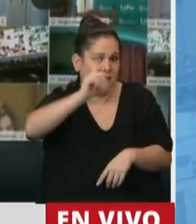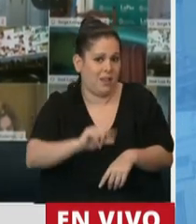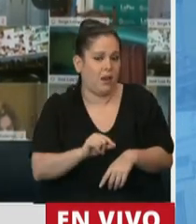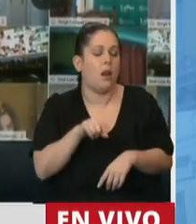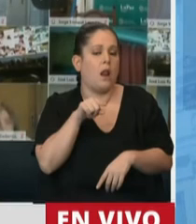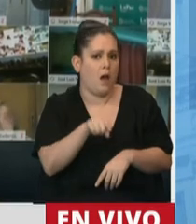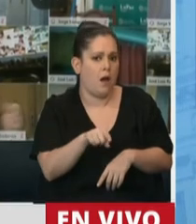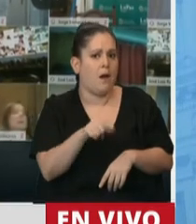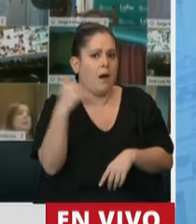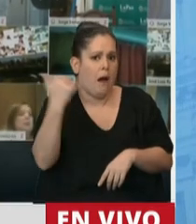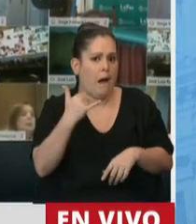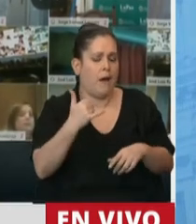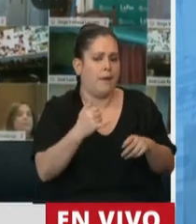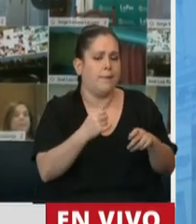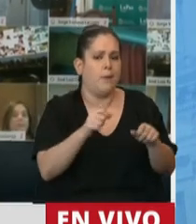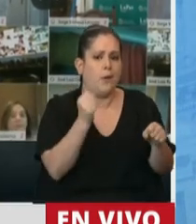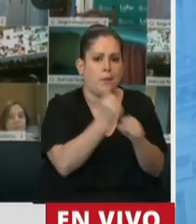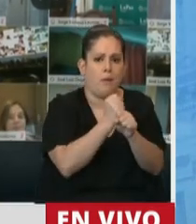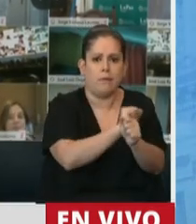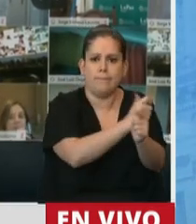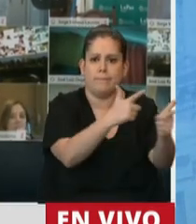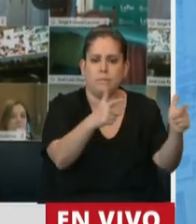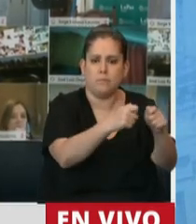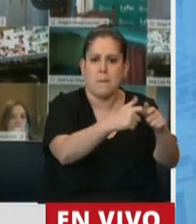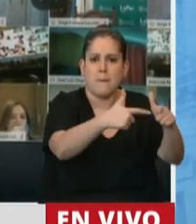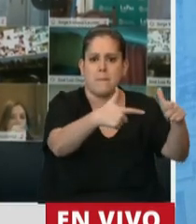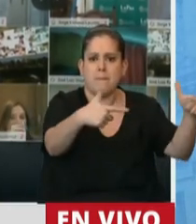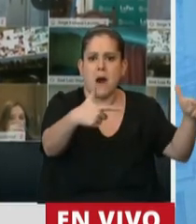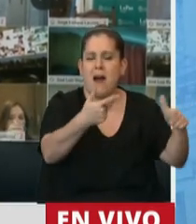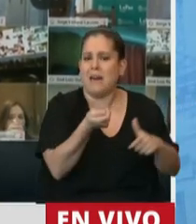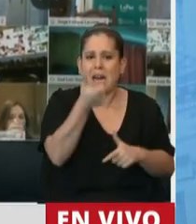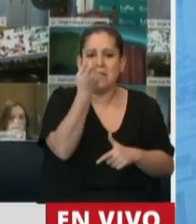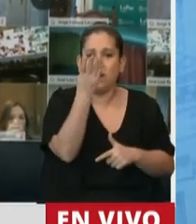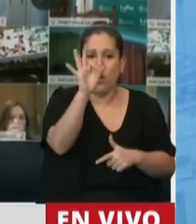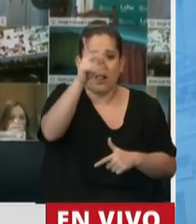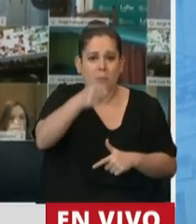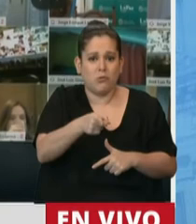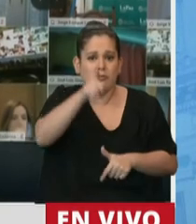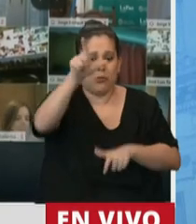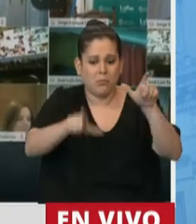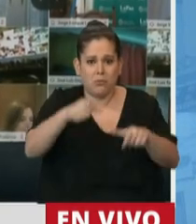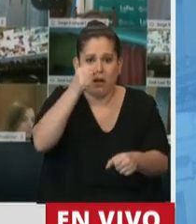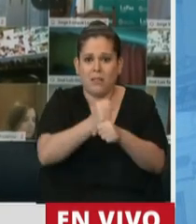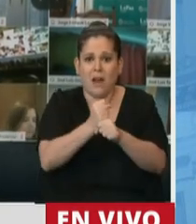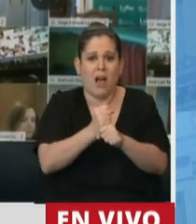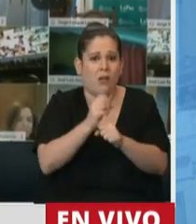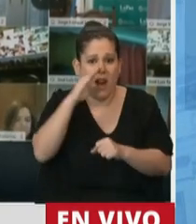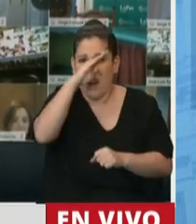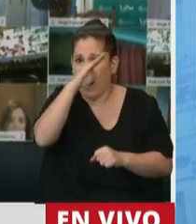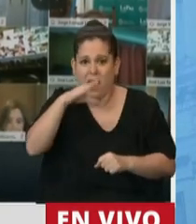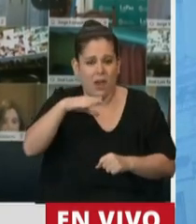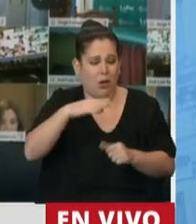la creciente desocupación y que cerca de un 40% de nuestros trabajadores no están registrados,